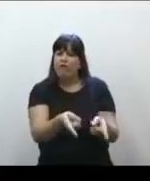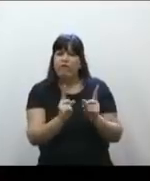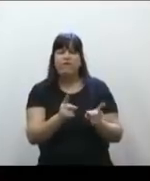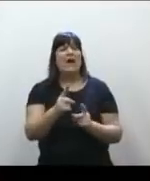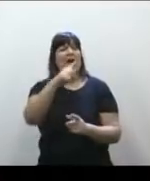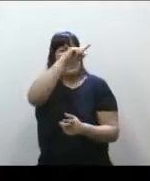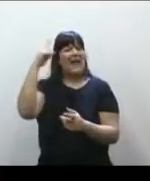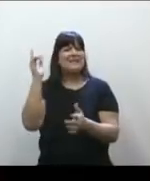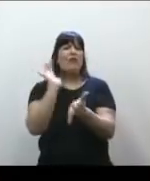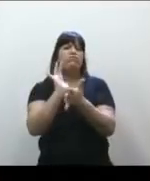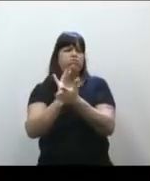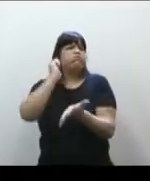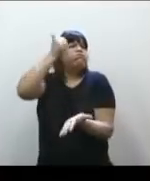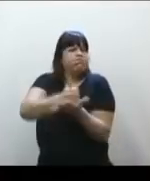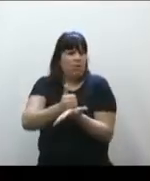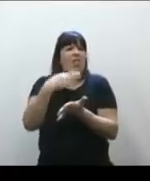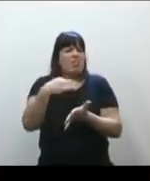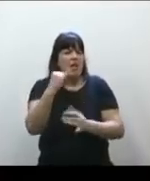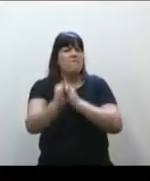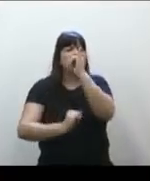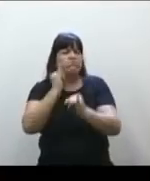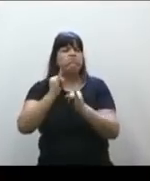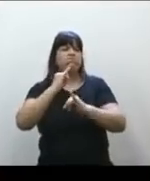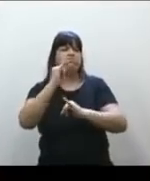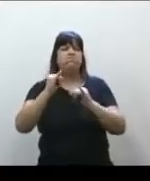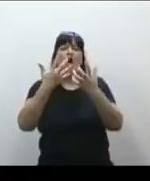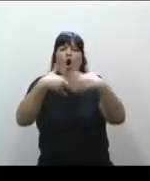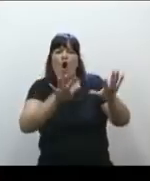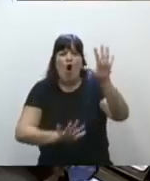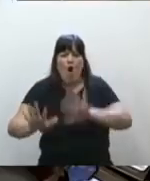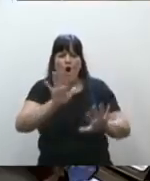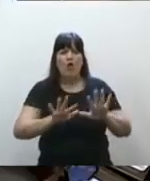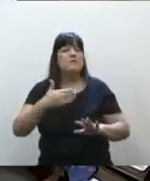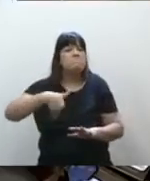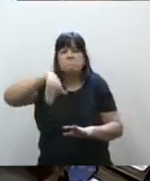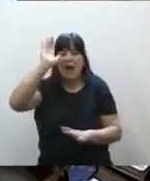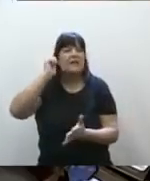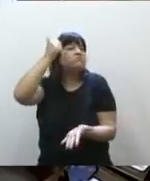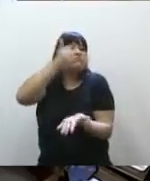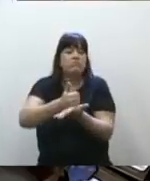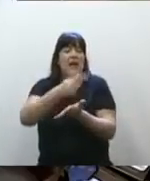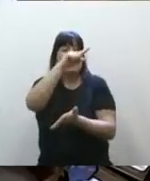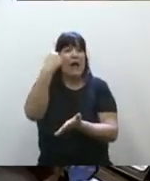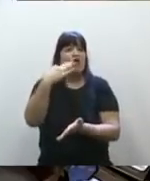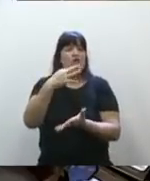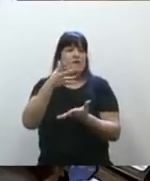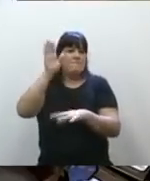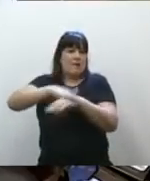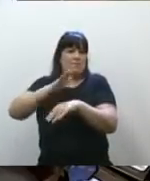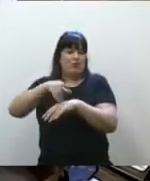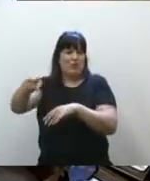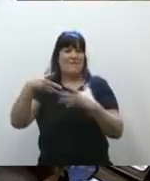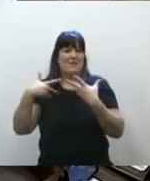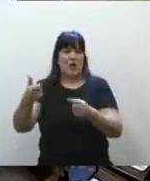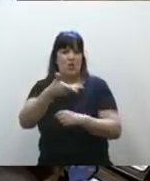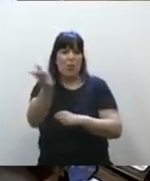presente y ordenador, con fuerte presencia en muchas cosas, especialmente en la salud pública. Y así lo hicimos